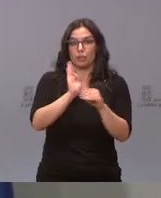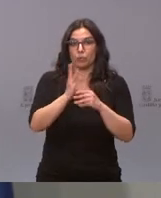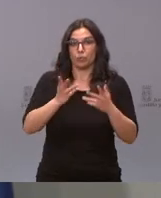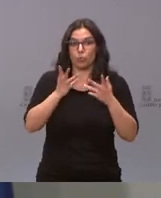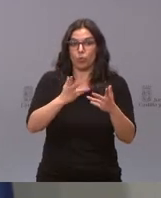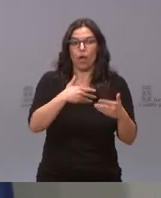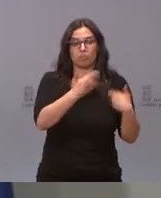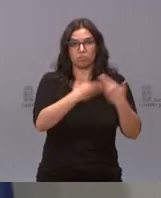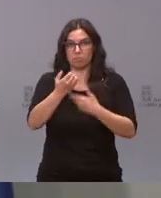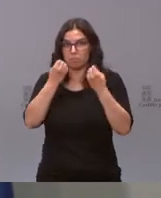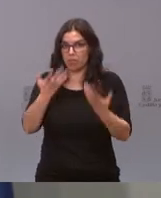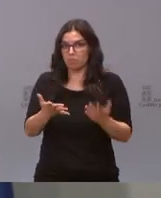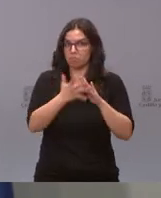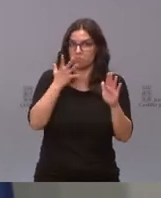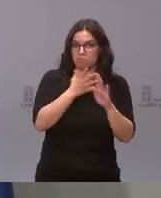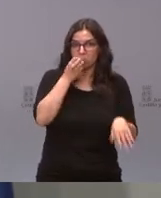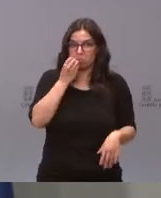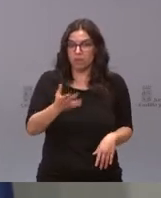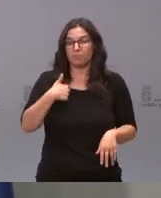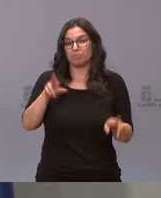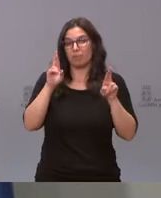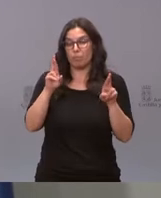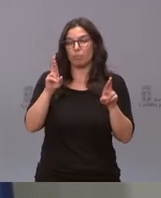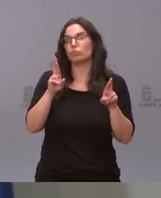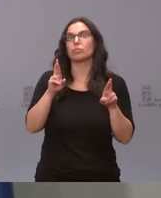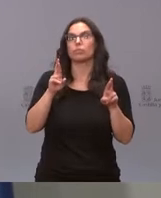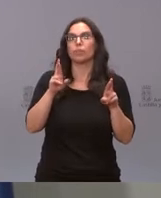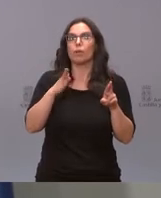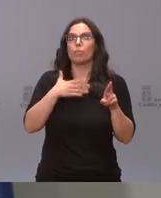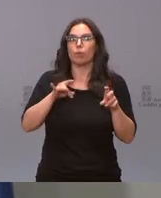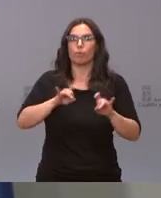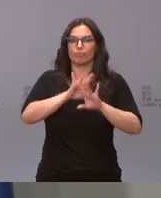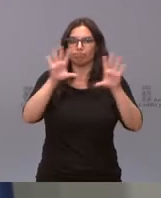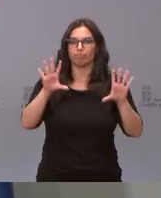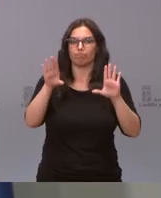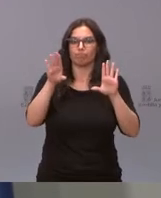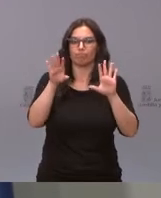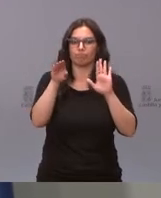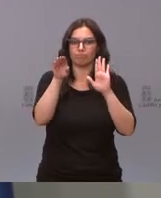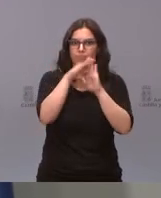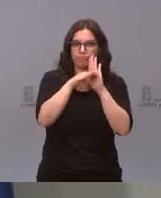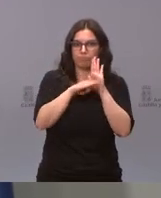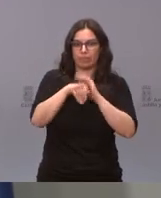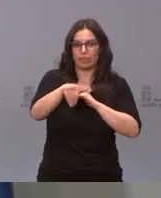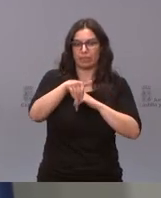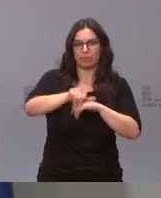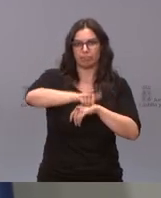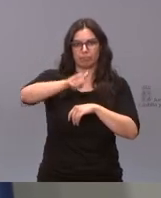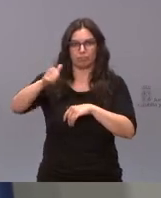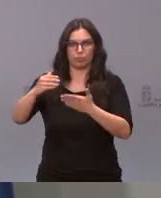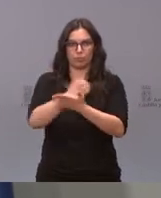bien, a buen ritmo y esperamos poder completarlas en breves fechas.